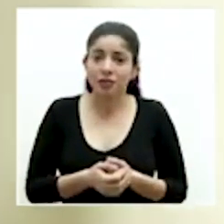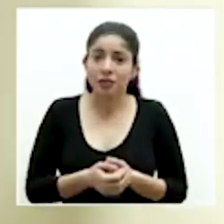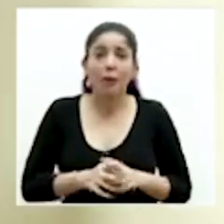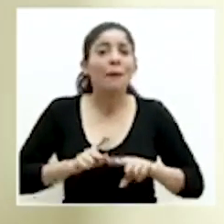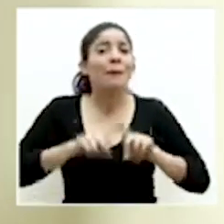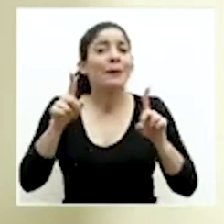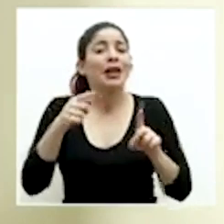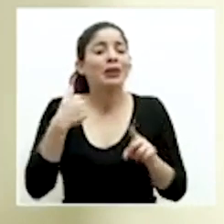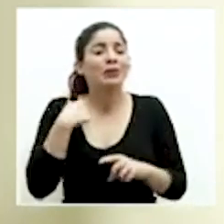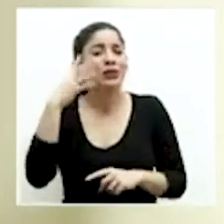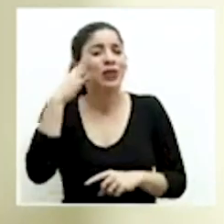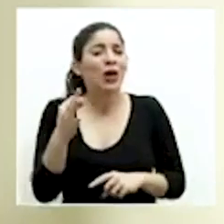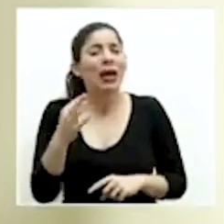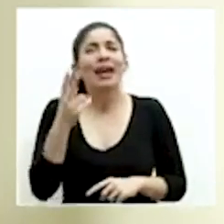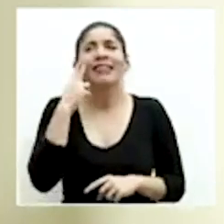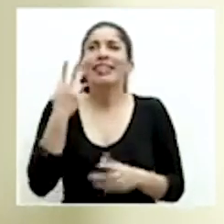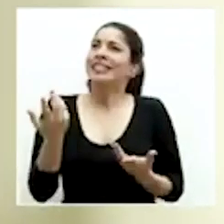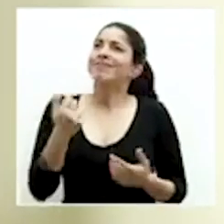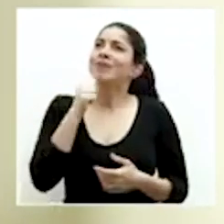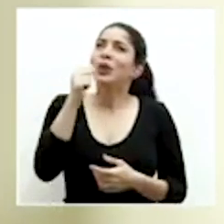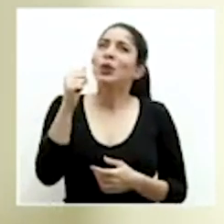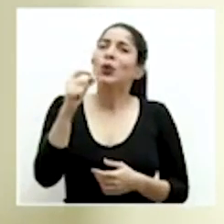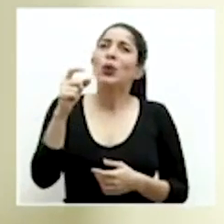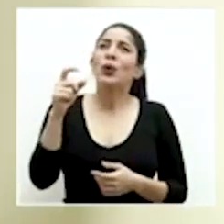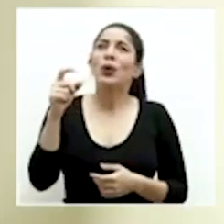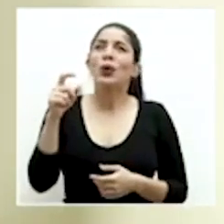pero yo creo que vamos a ver no hace falta